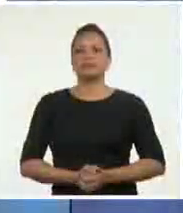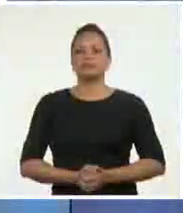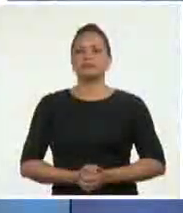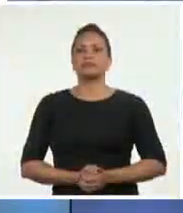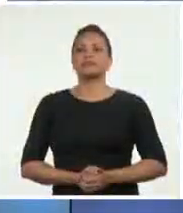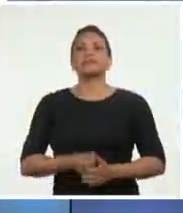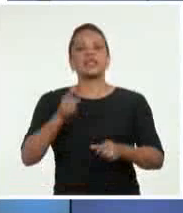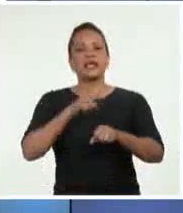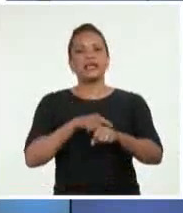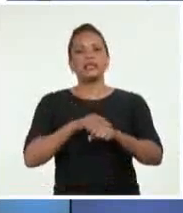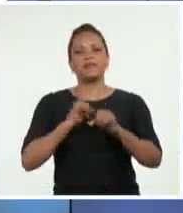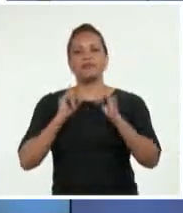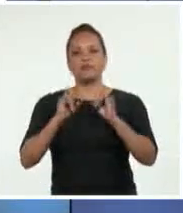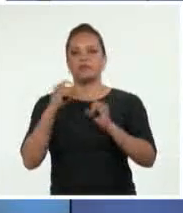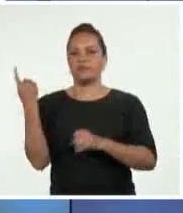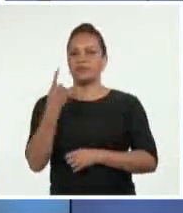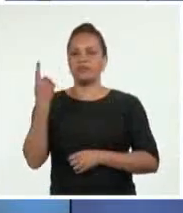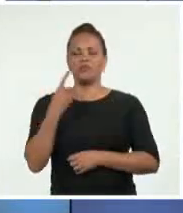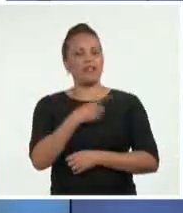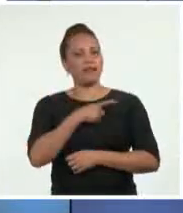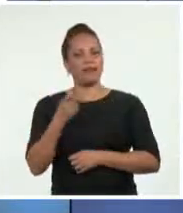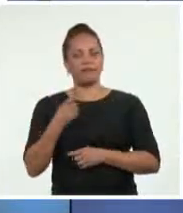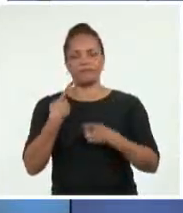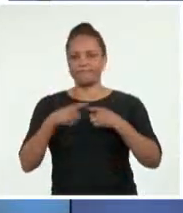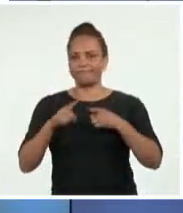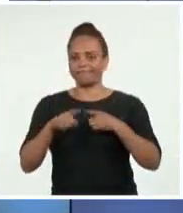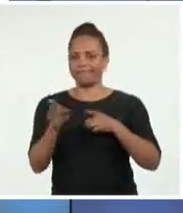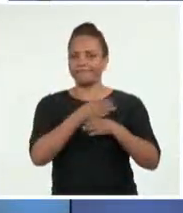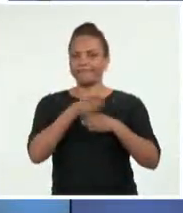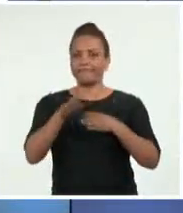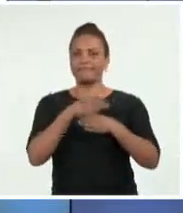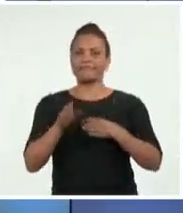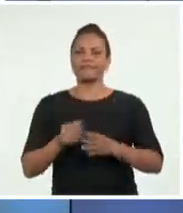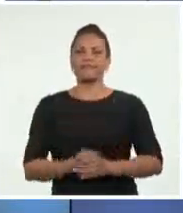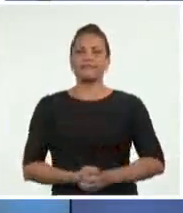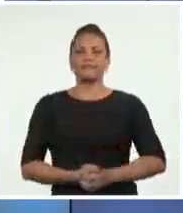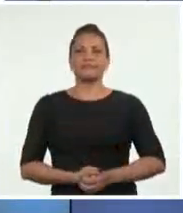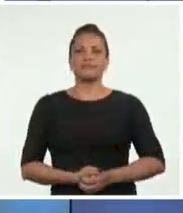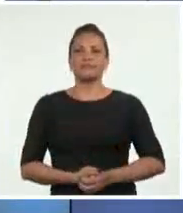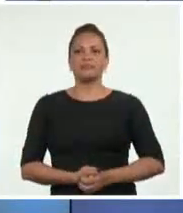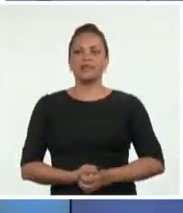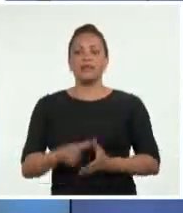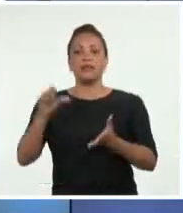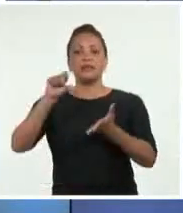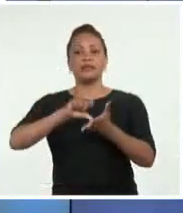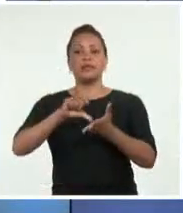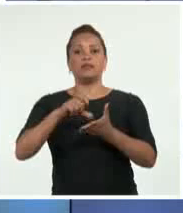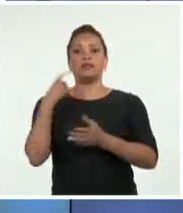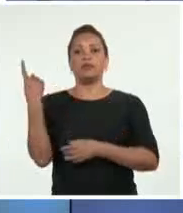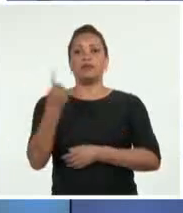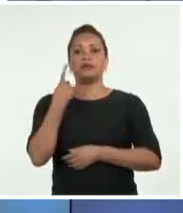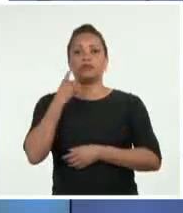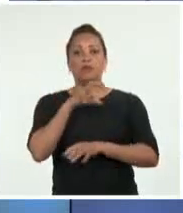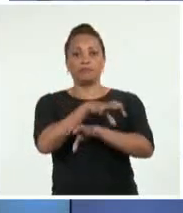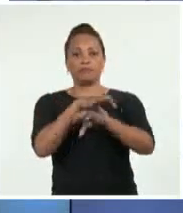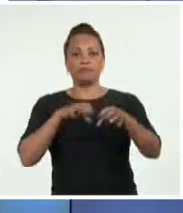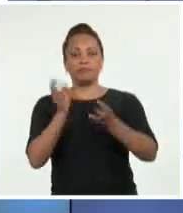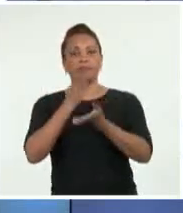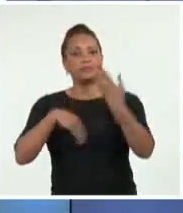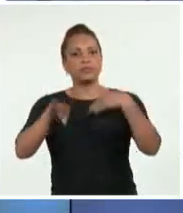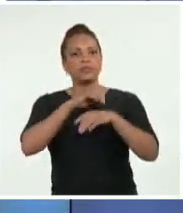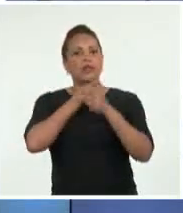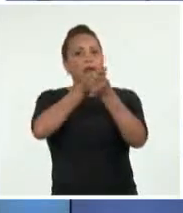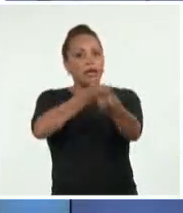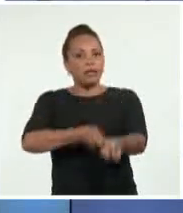Tiempo para nuestro rápido repaso por otras informaciones del ámbito nacional. El Centro Nacional de Sanidad Animal del Ministerio de la